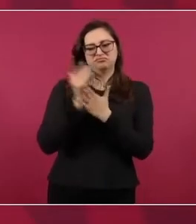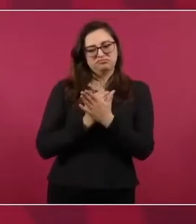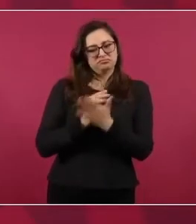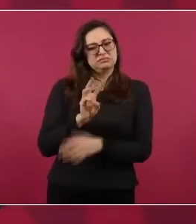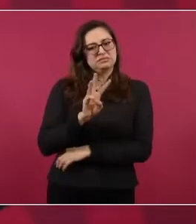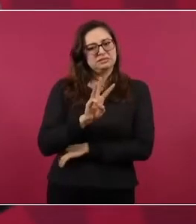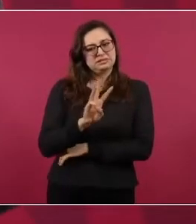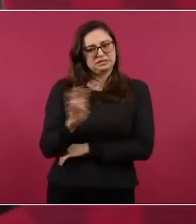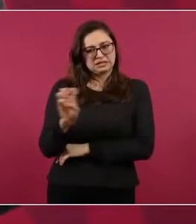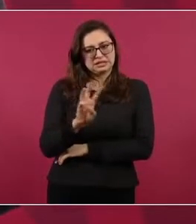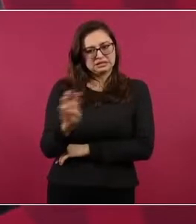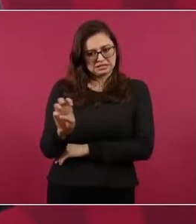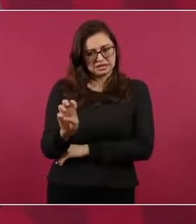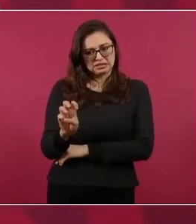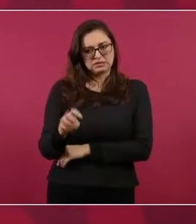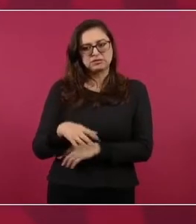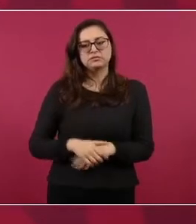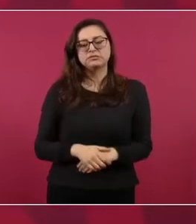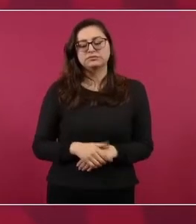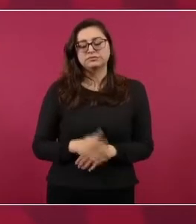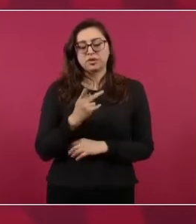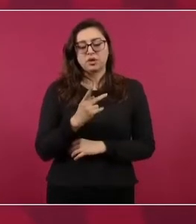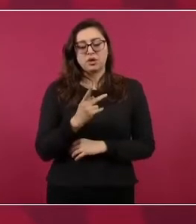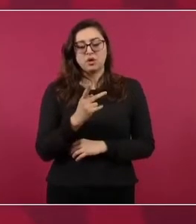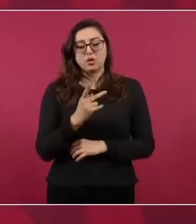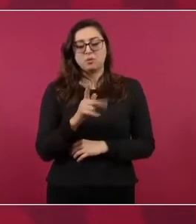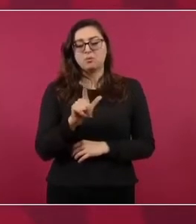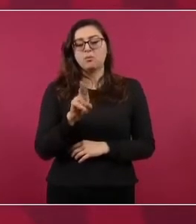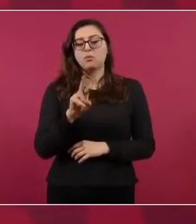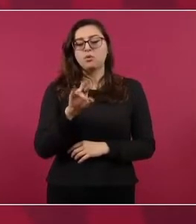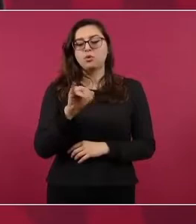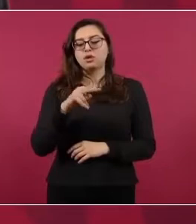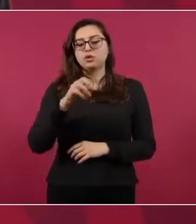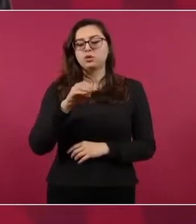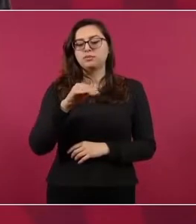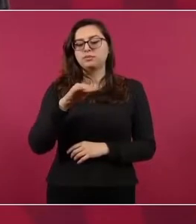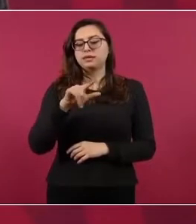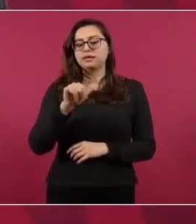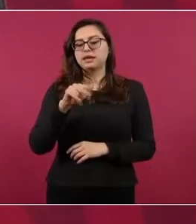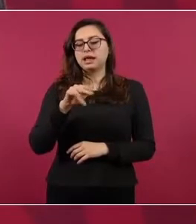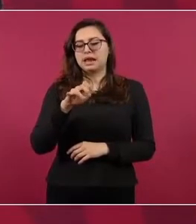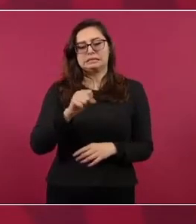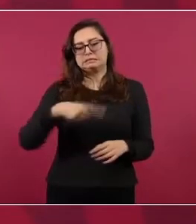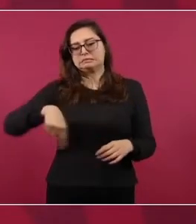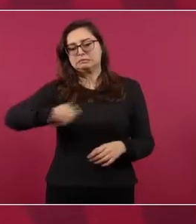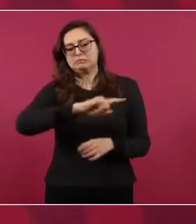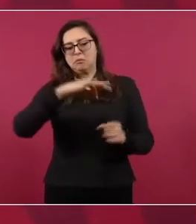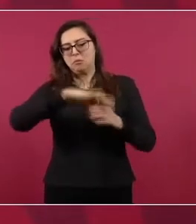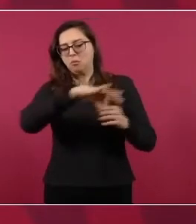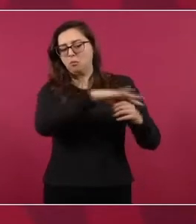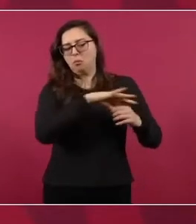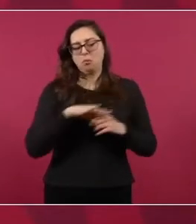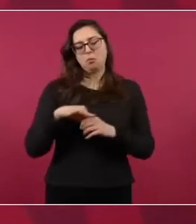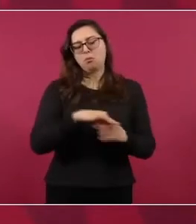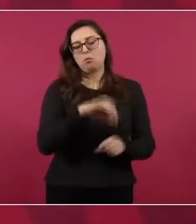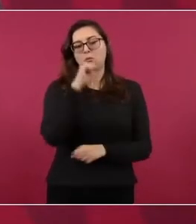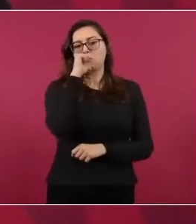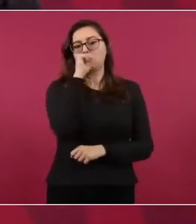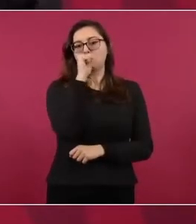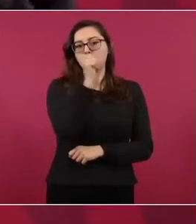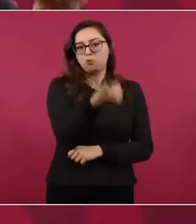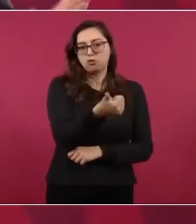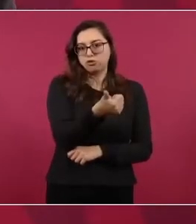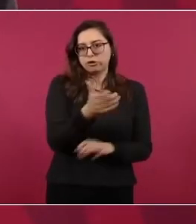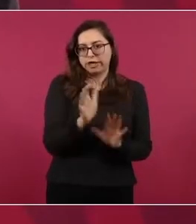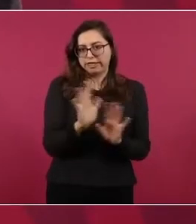300 y que se eliminaran 200, 200 que son llamados plurinominales, que no los